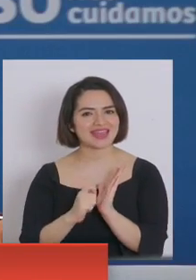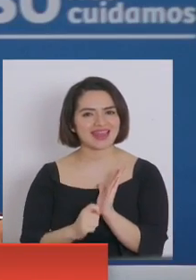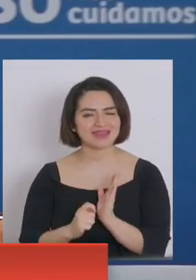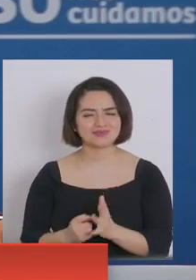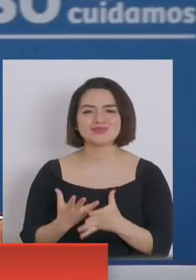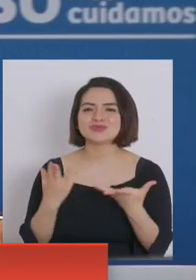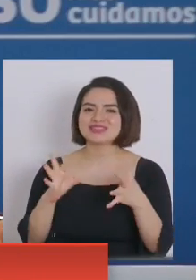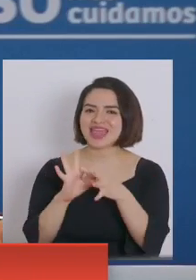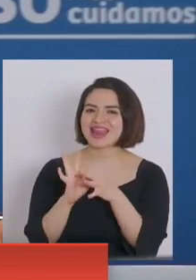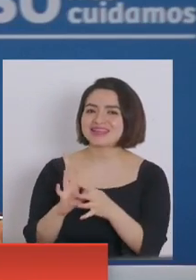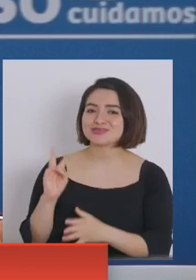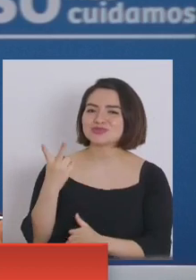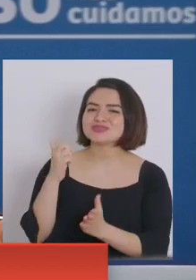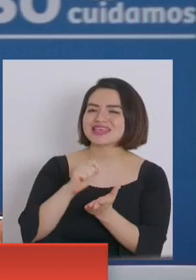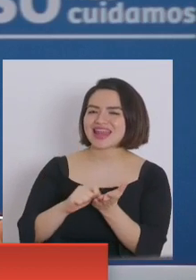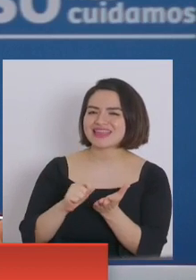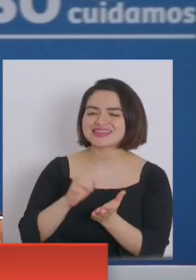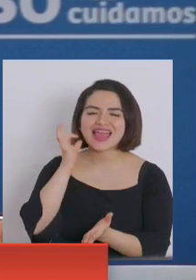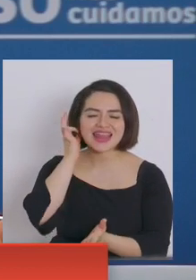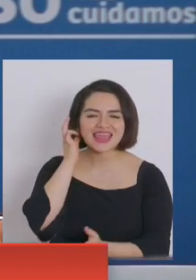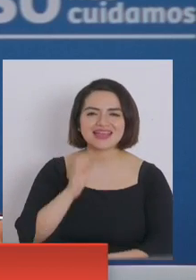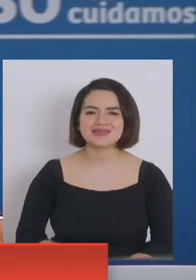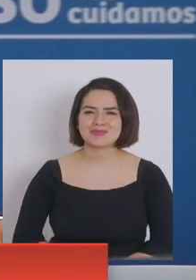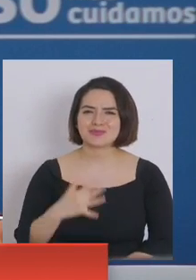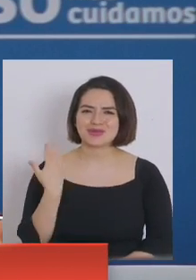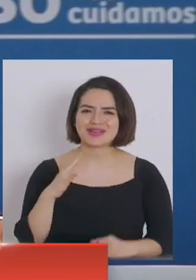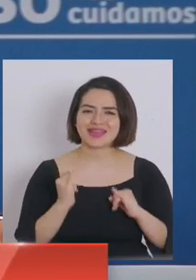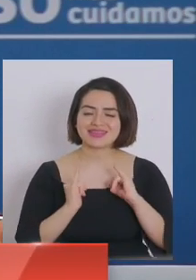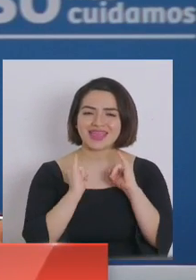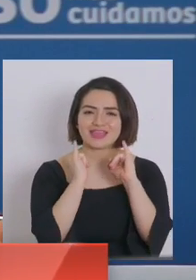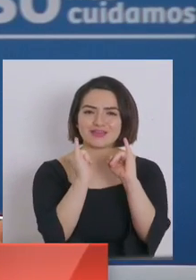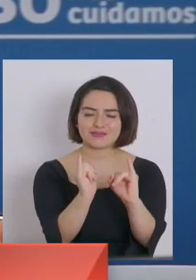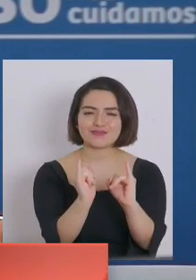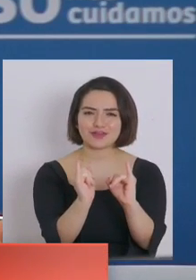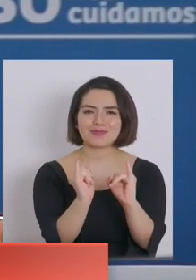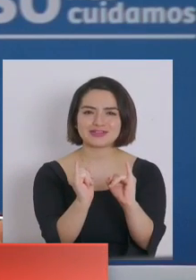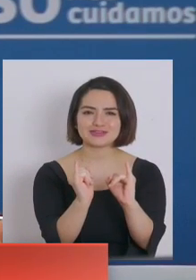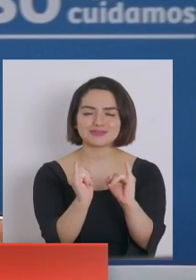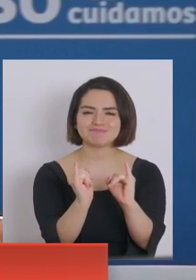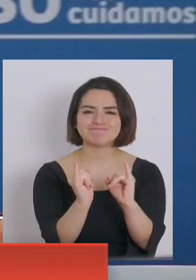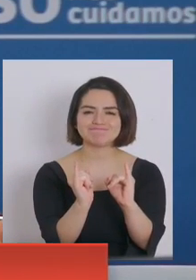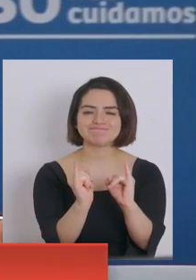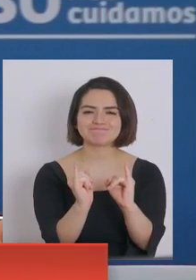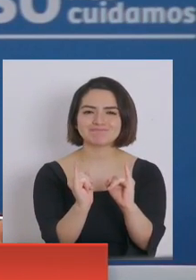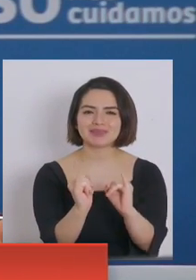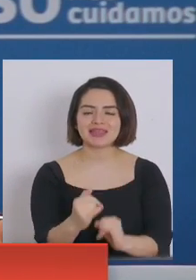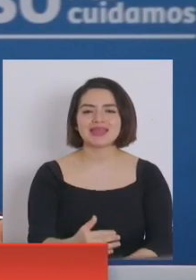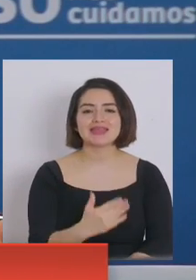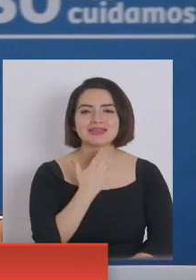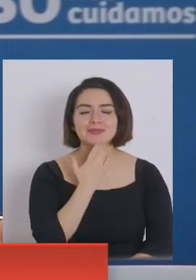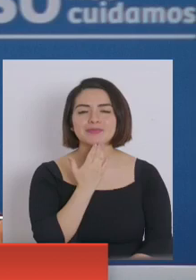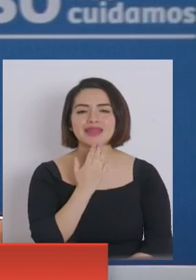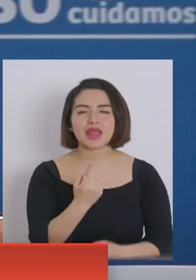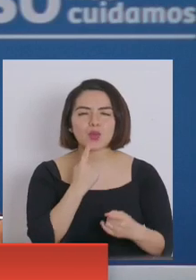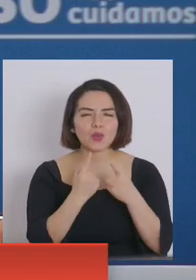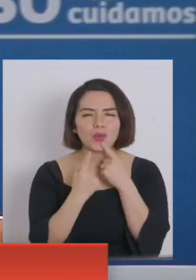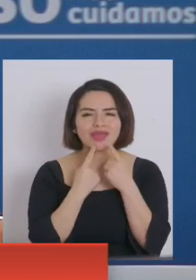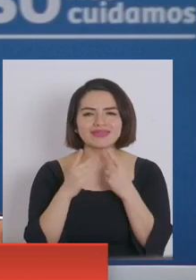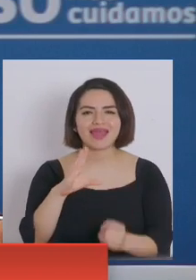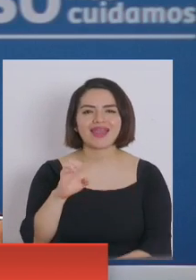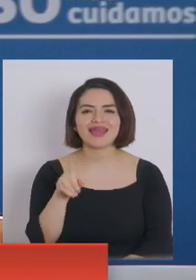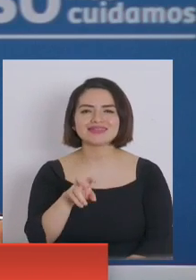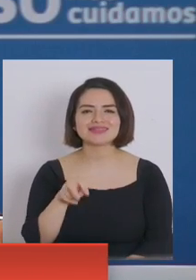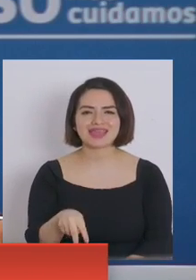gracias, subsecretaria. Muy importante toda la información que nos ha transmitido, sobre todo en la encuesta CACEN